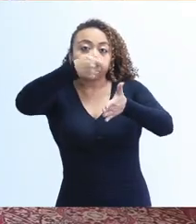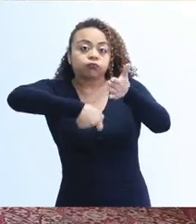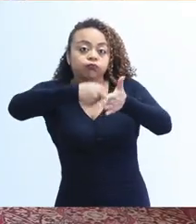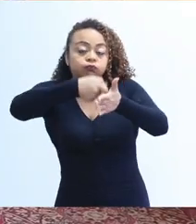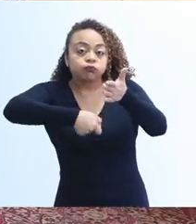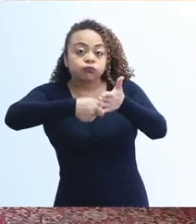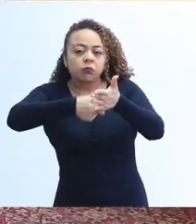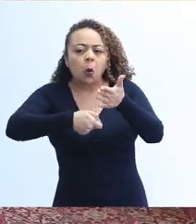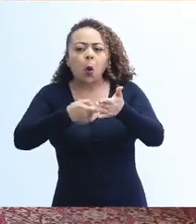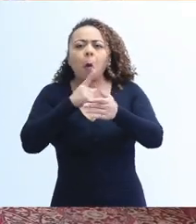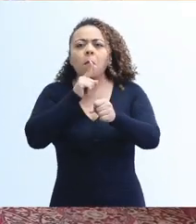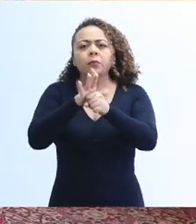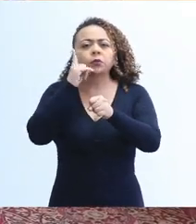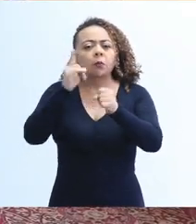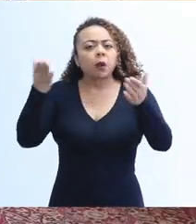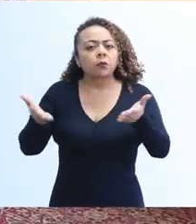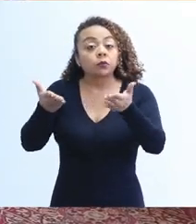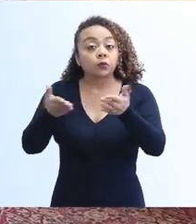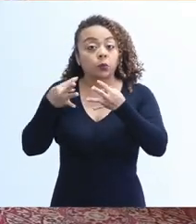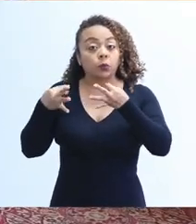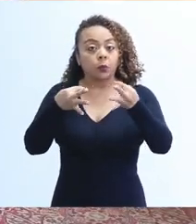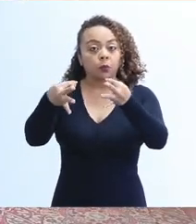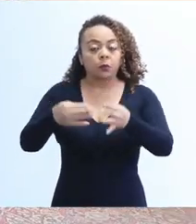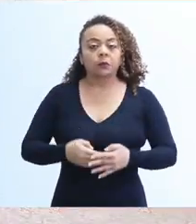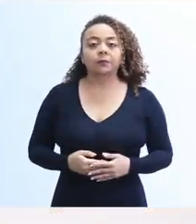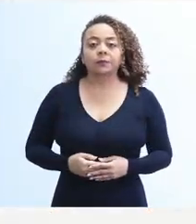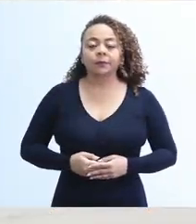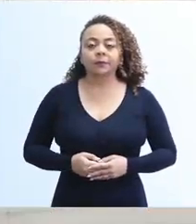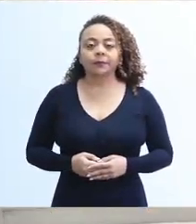un documento compromiso para la promoción del turismo.